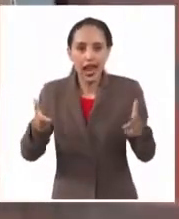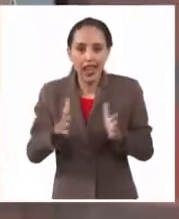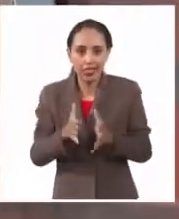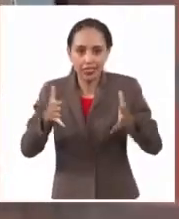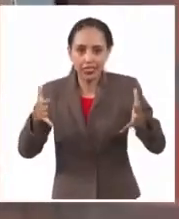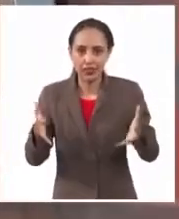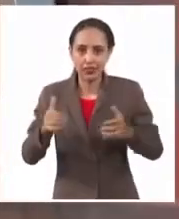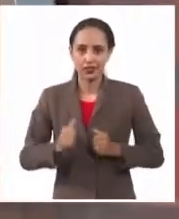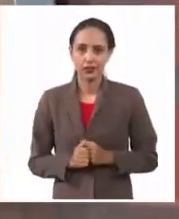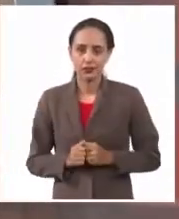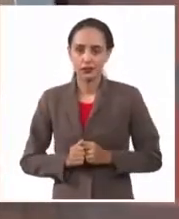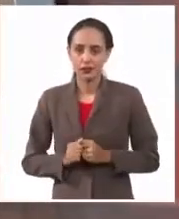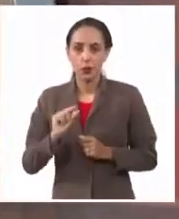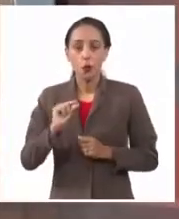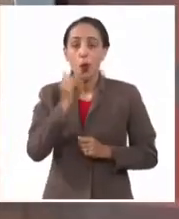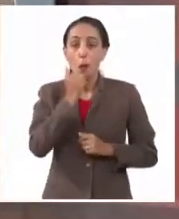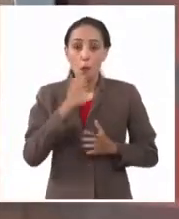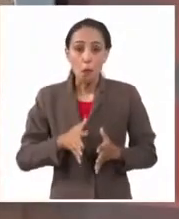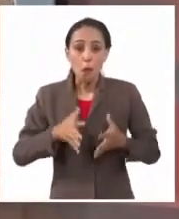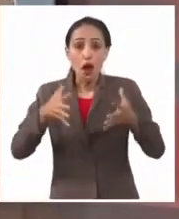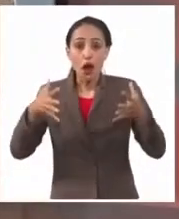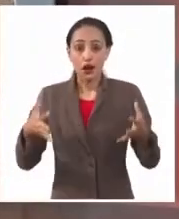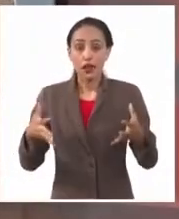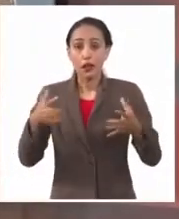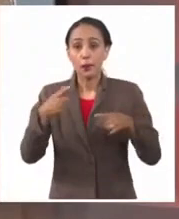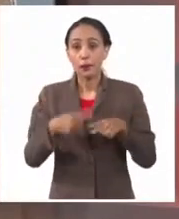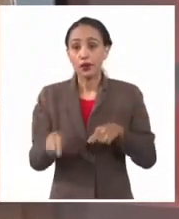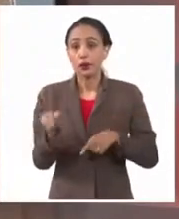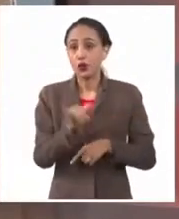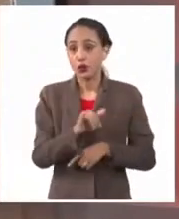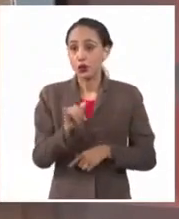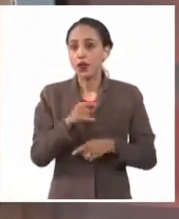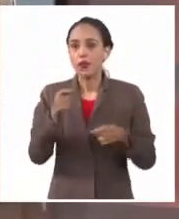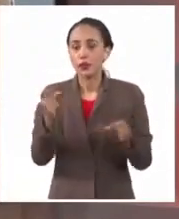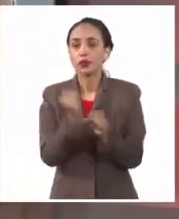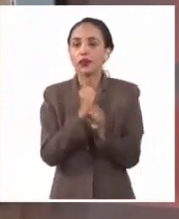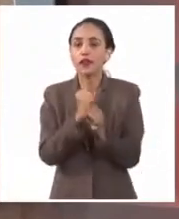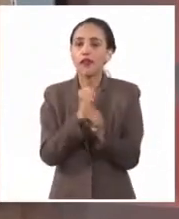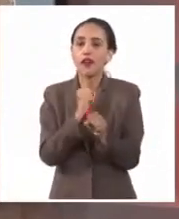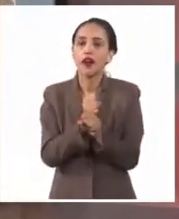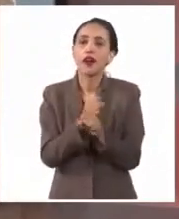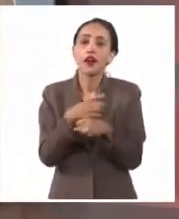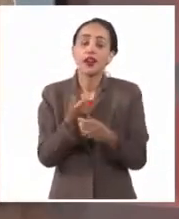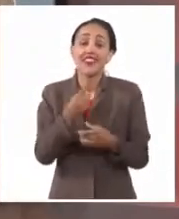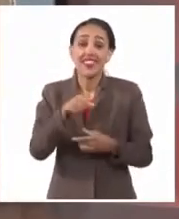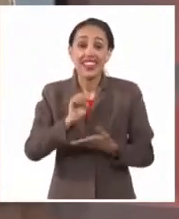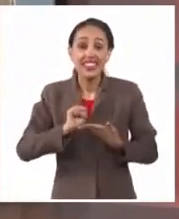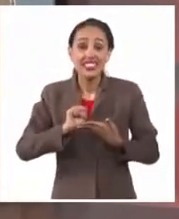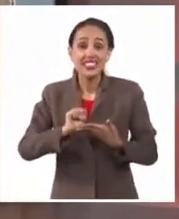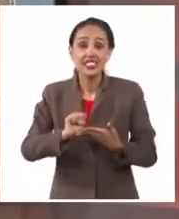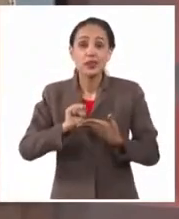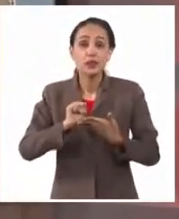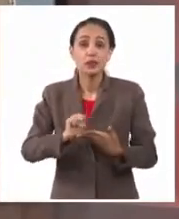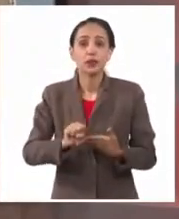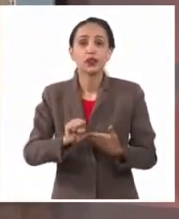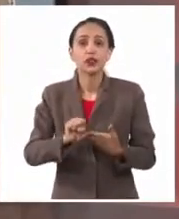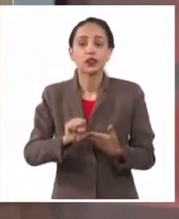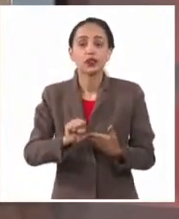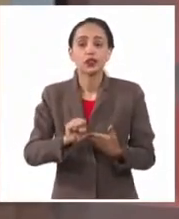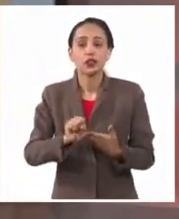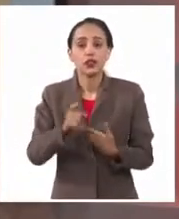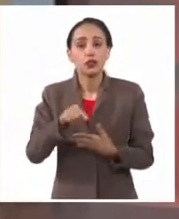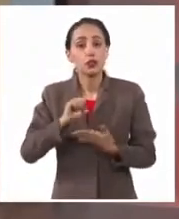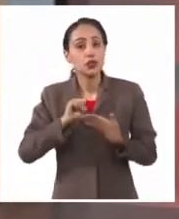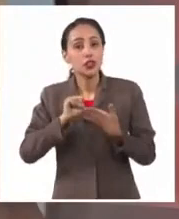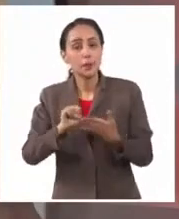más grandes, pero también tenemos que trabajar en función de que ese servicio, pues, sea un